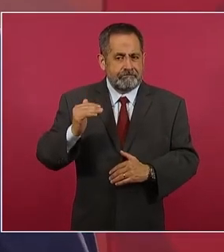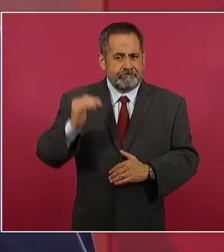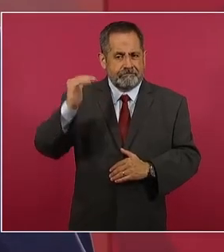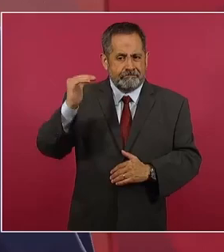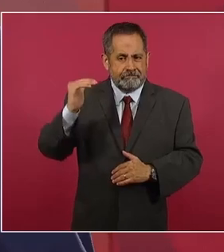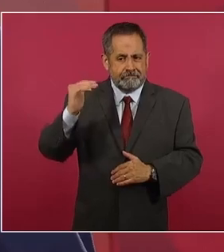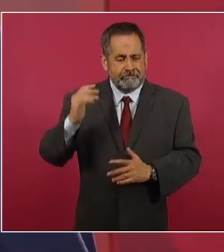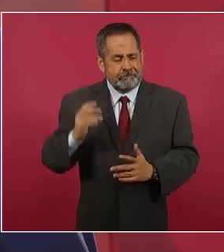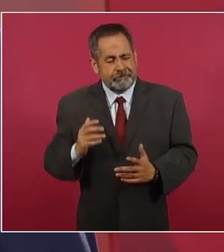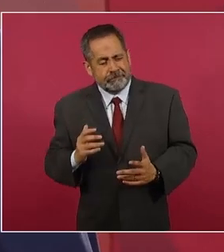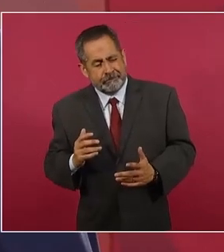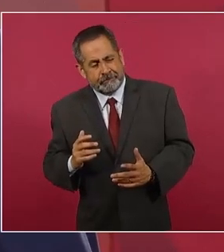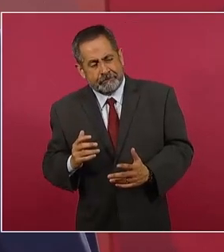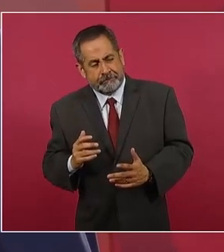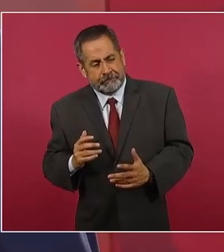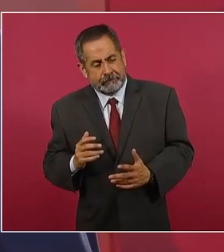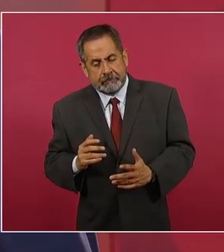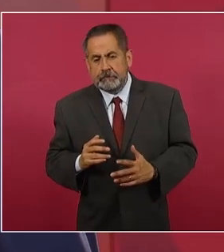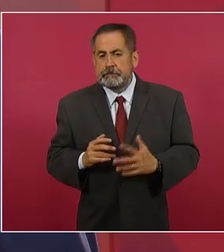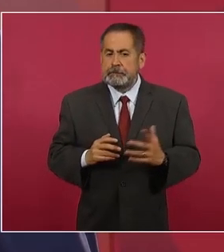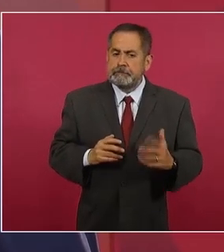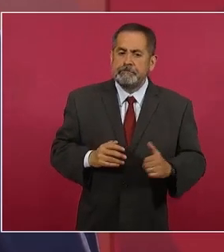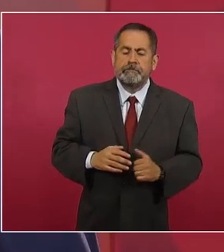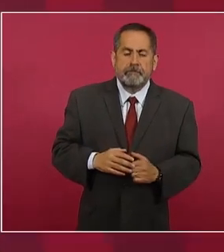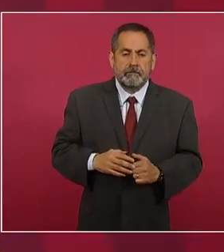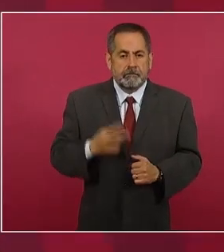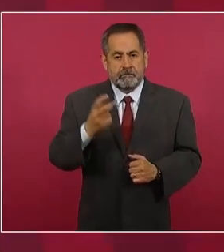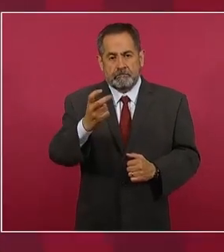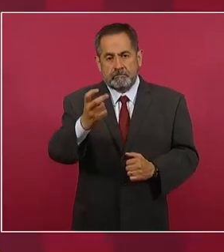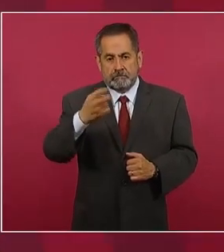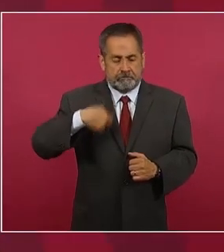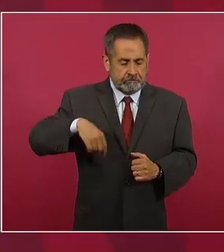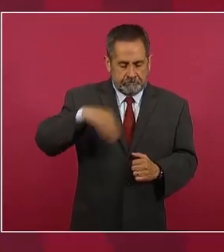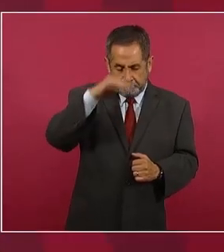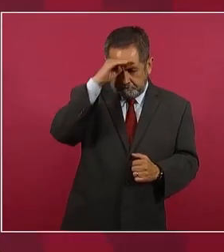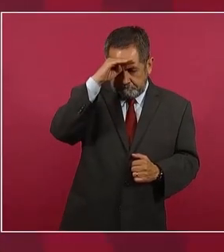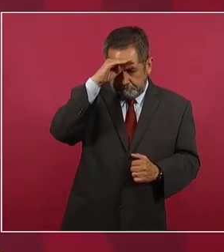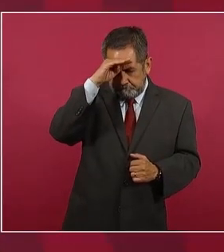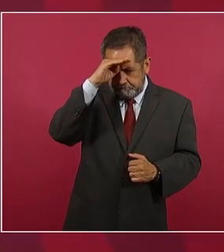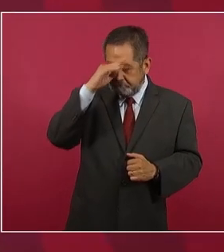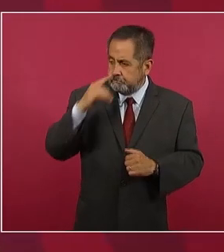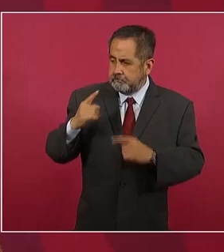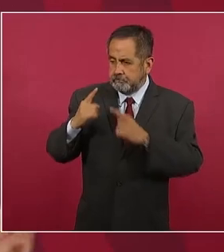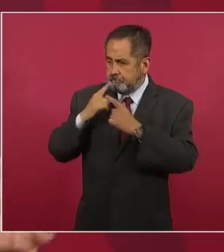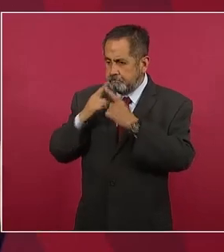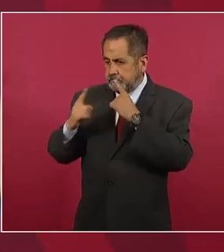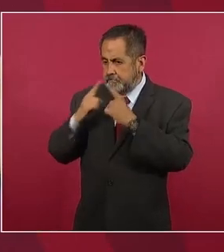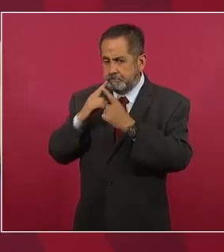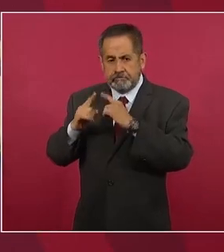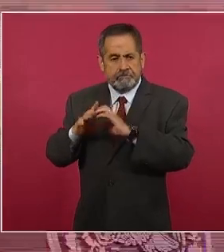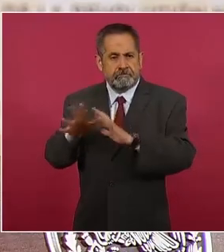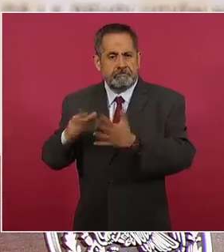Por eso se tomó la decisión de